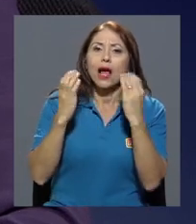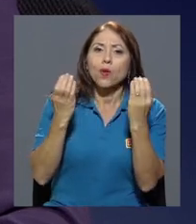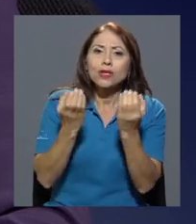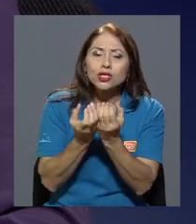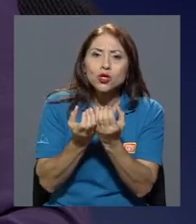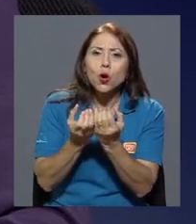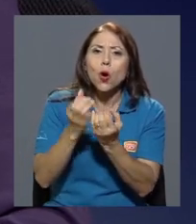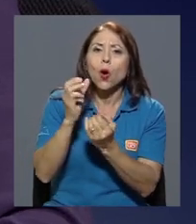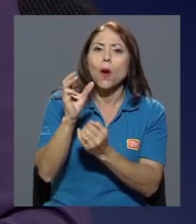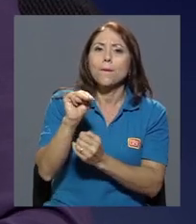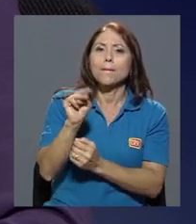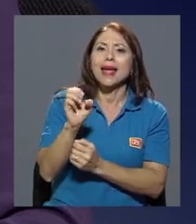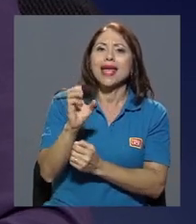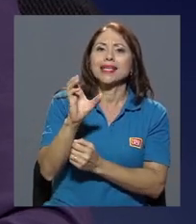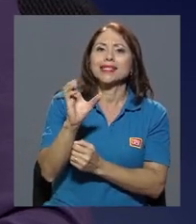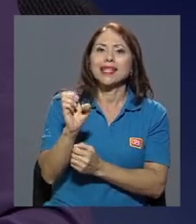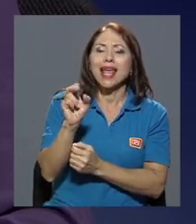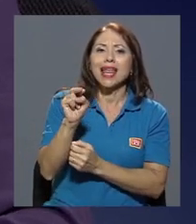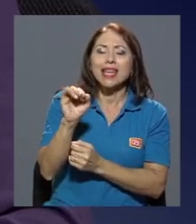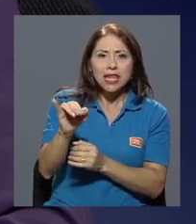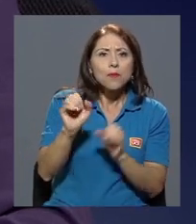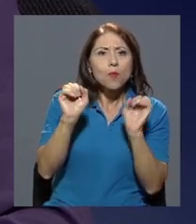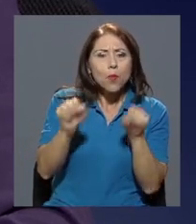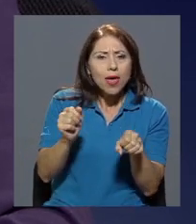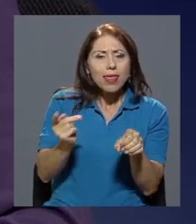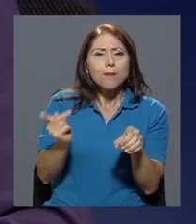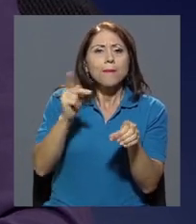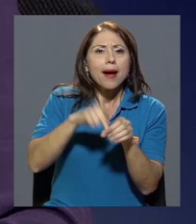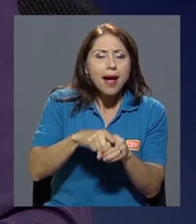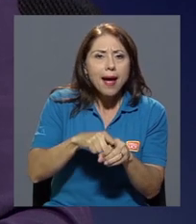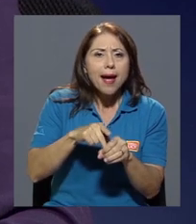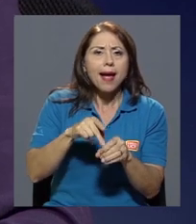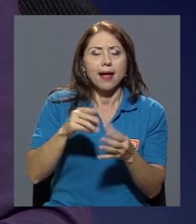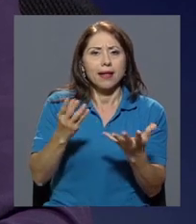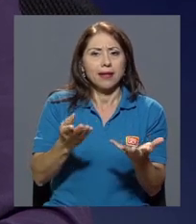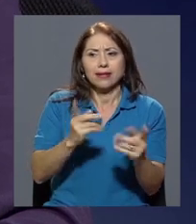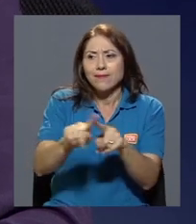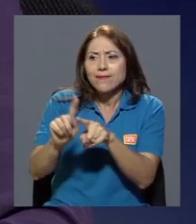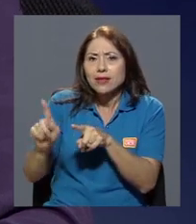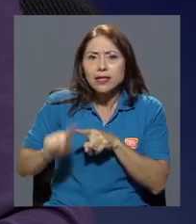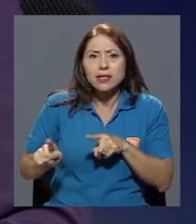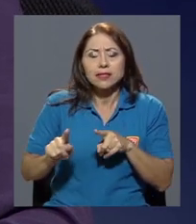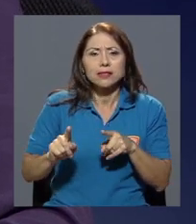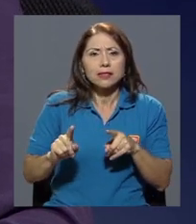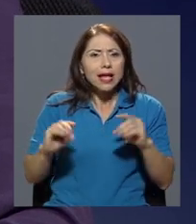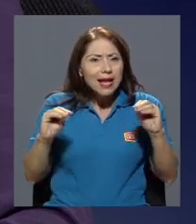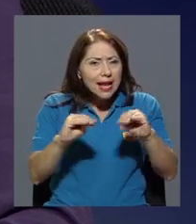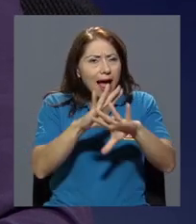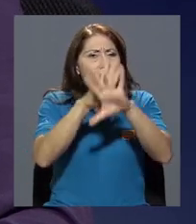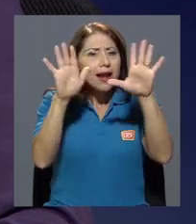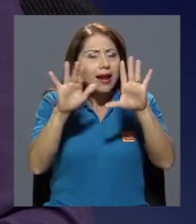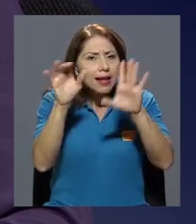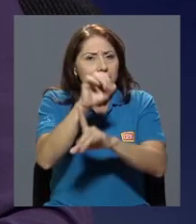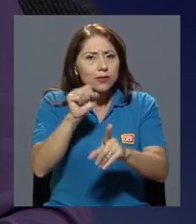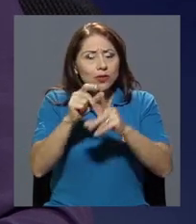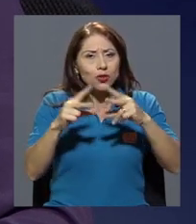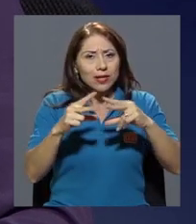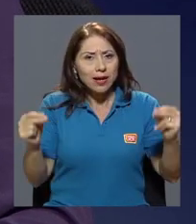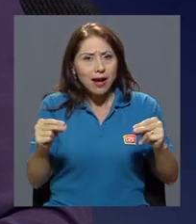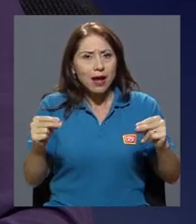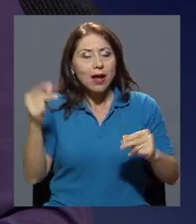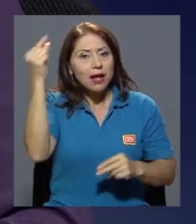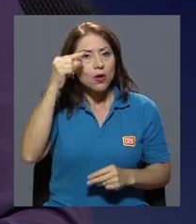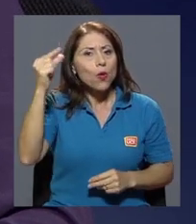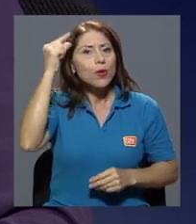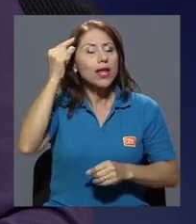comisión, del mecénico, del GIEI. Claro está, es tan compleja la situación en Nicaragua que el gobierno está permitiendo